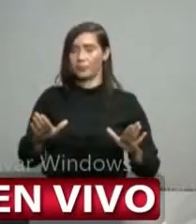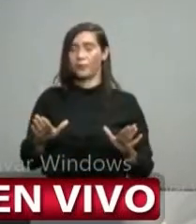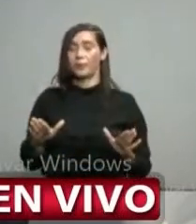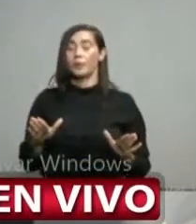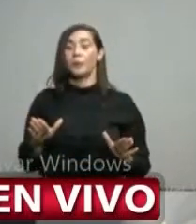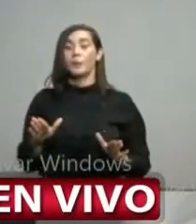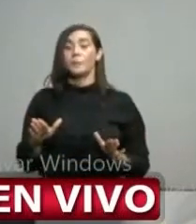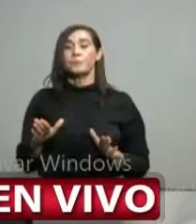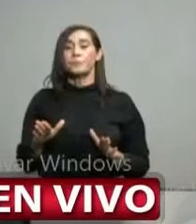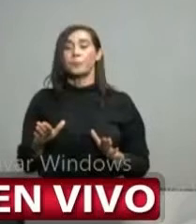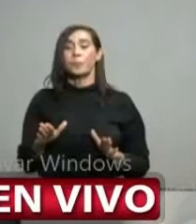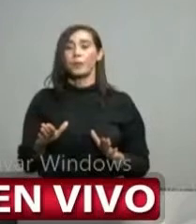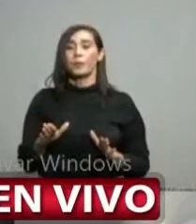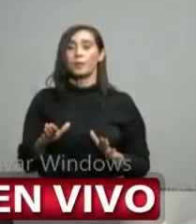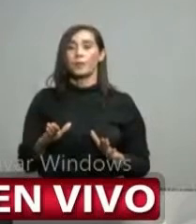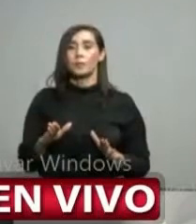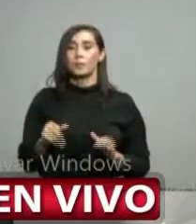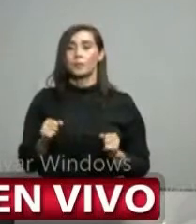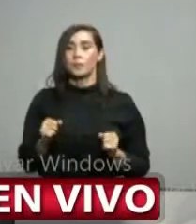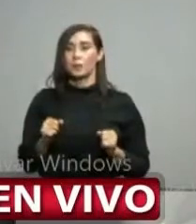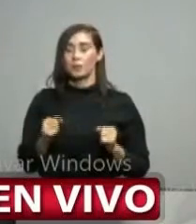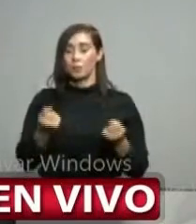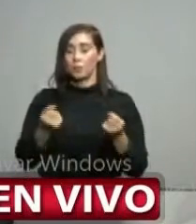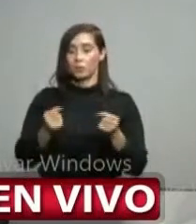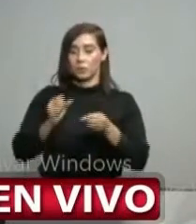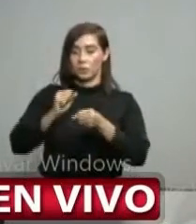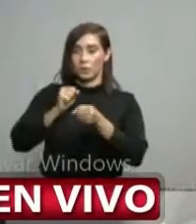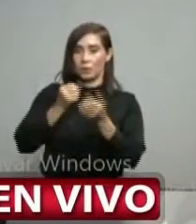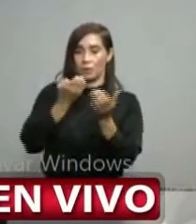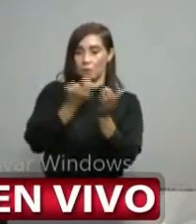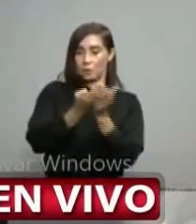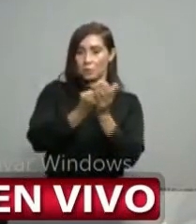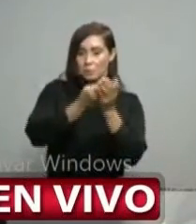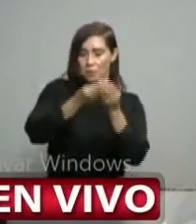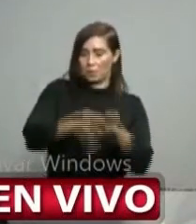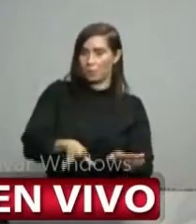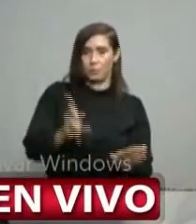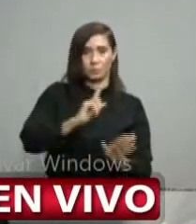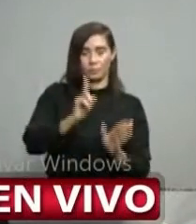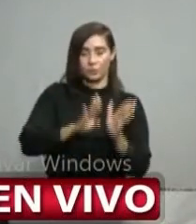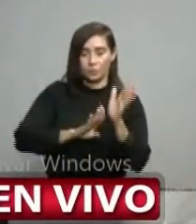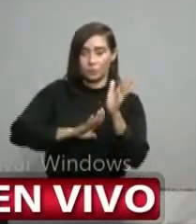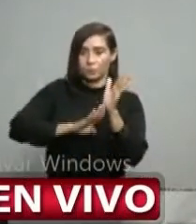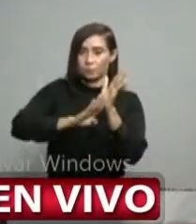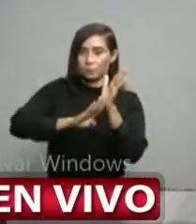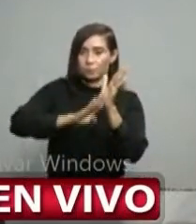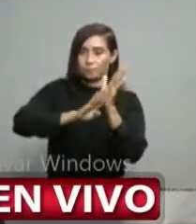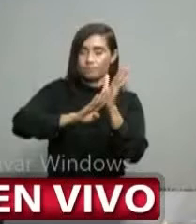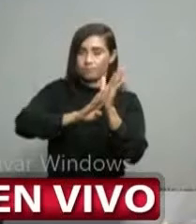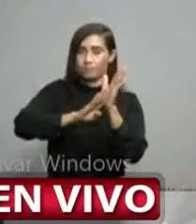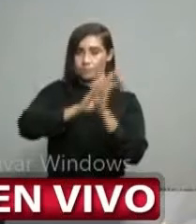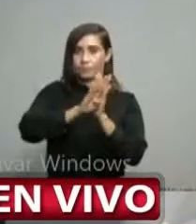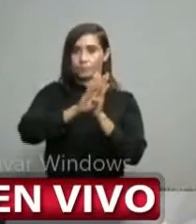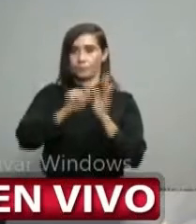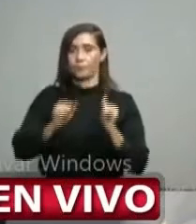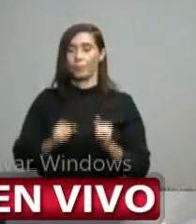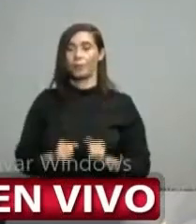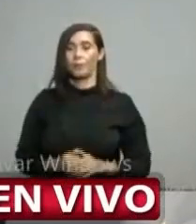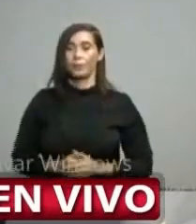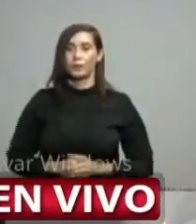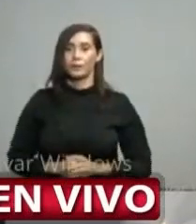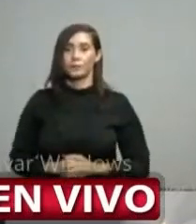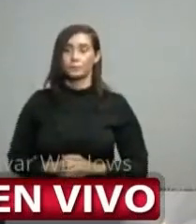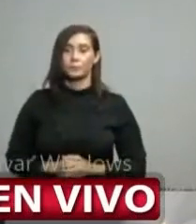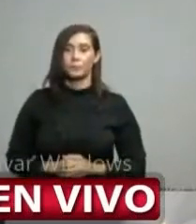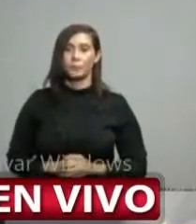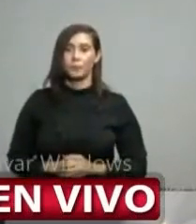e impactar negativamente nuestra economía más allá de lo que es imposible